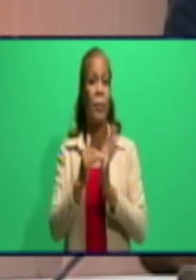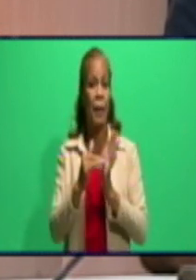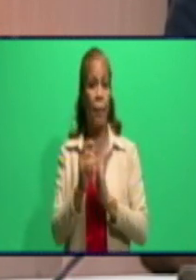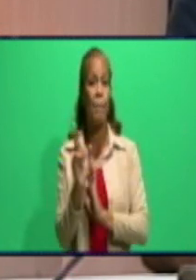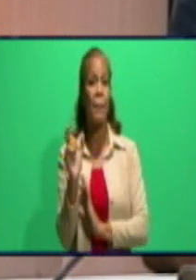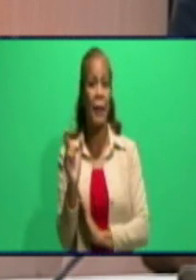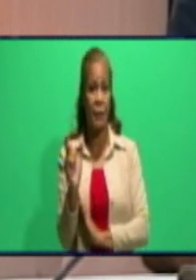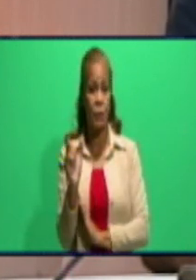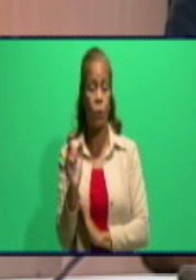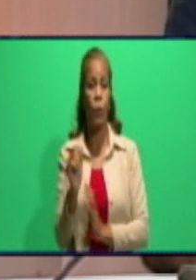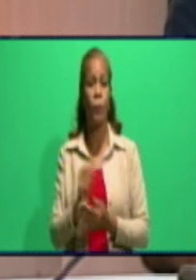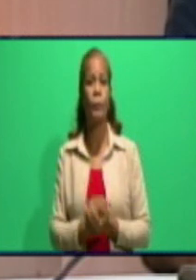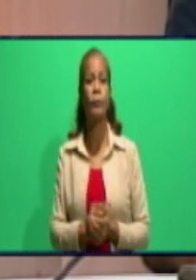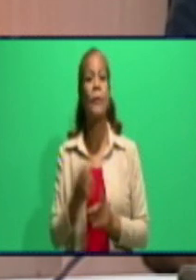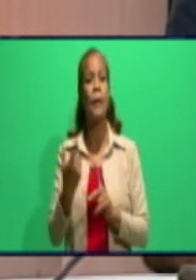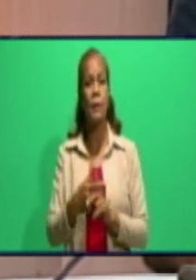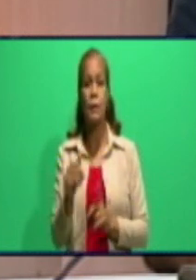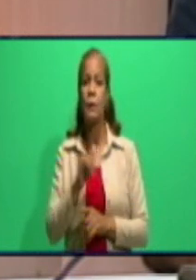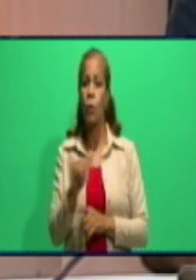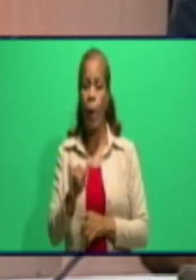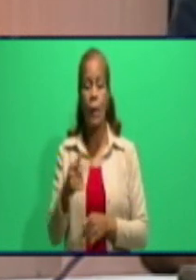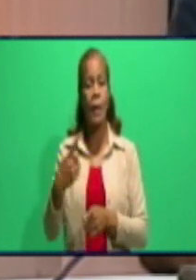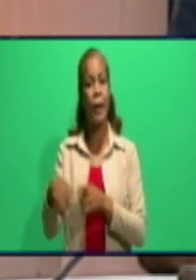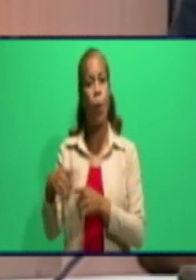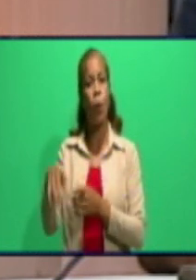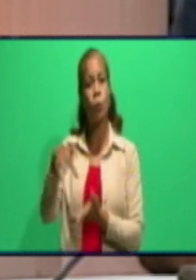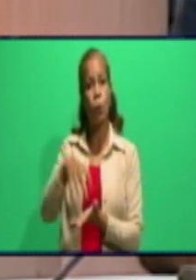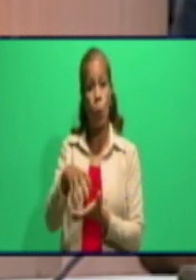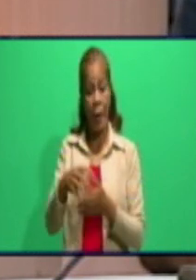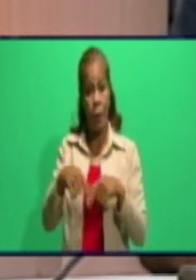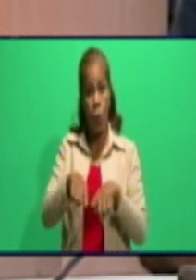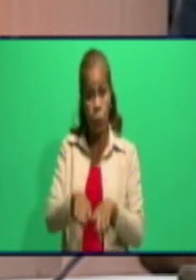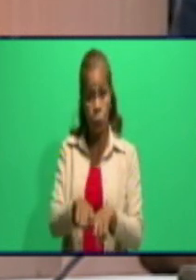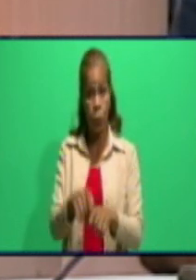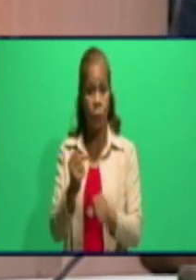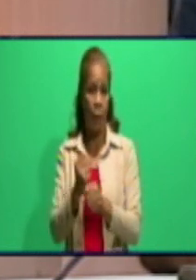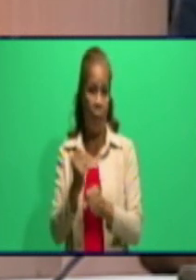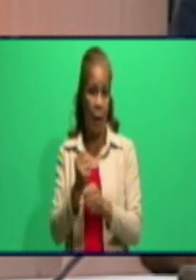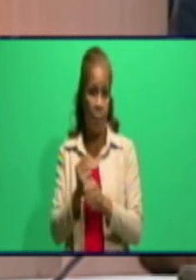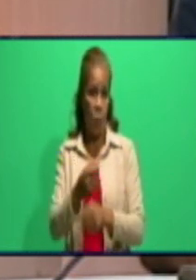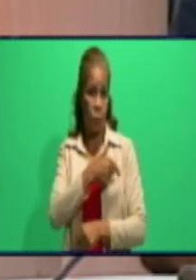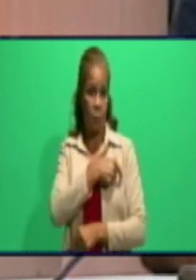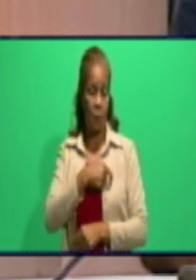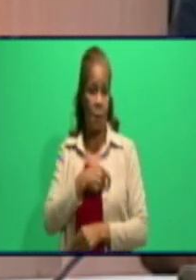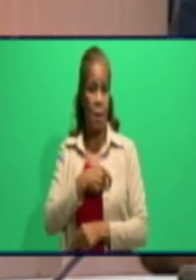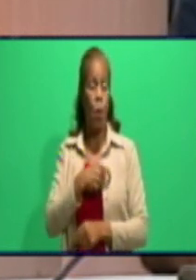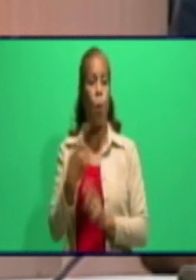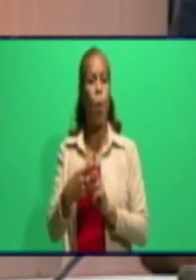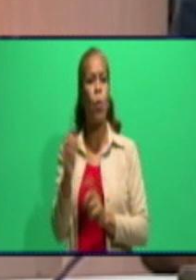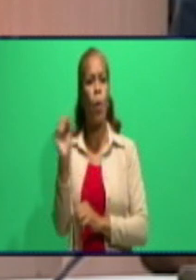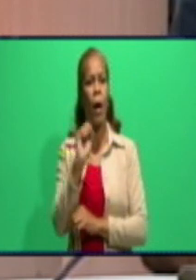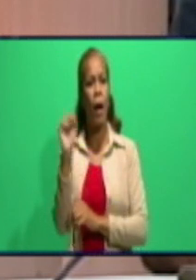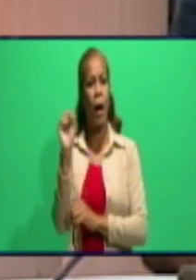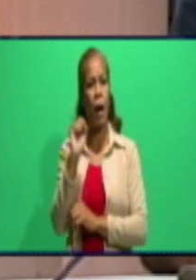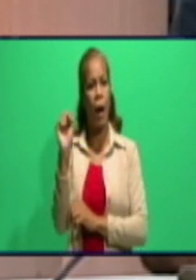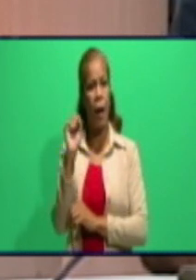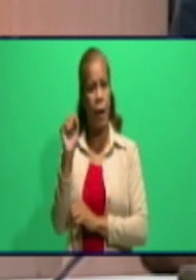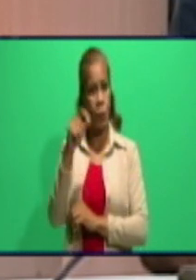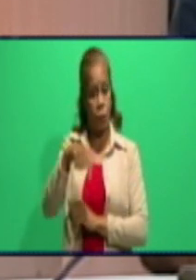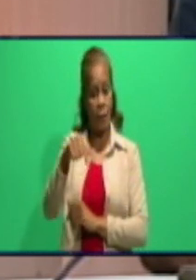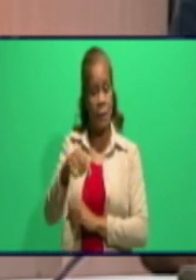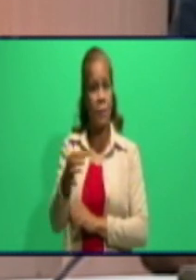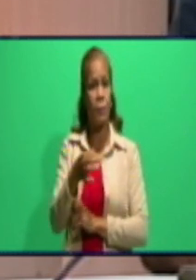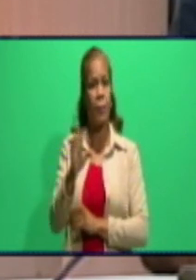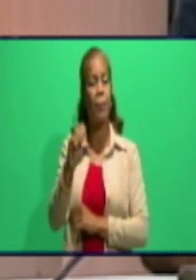Y también, en un trabajo conjunto con los compañeros del Minim, detectamos un carro de la empresa agropecuaria de Vayamos,